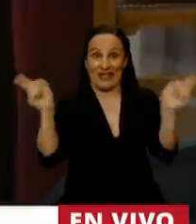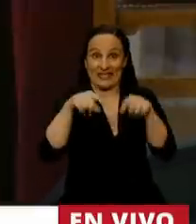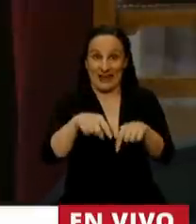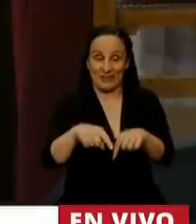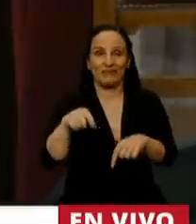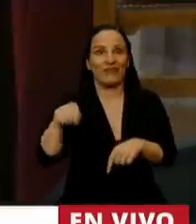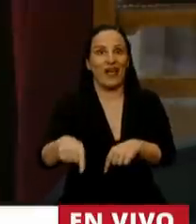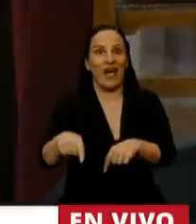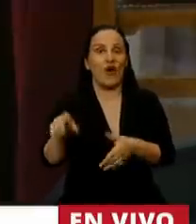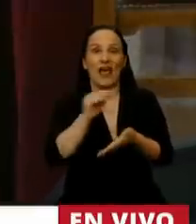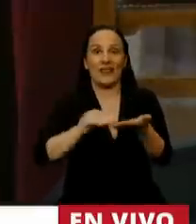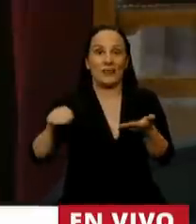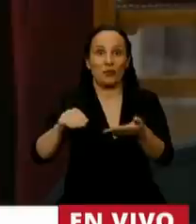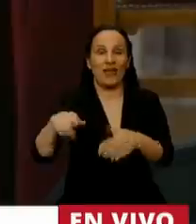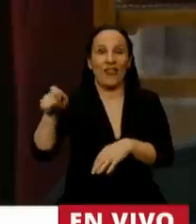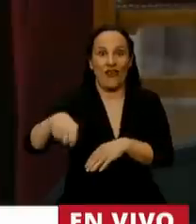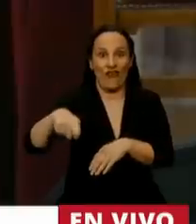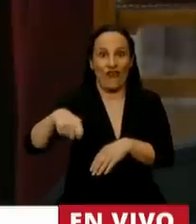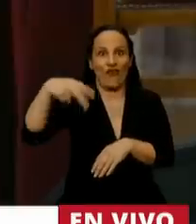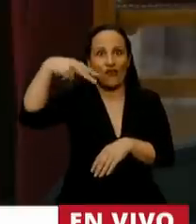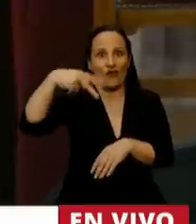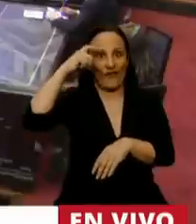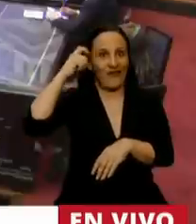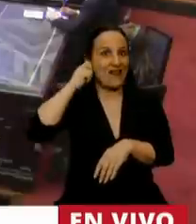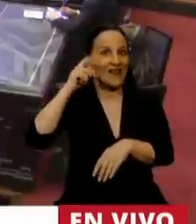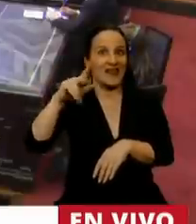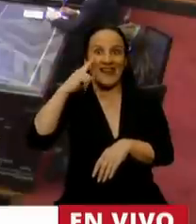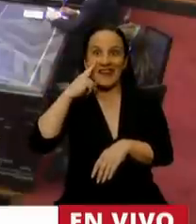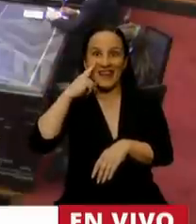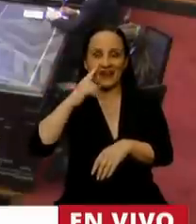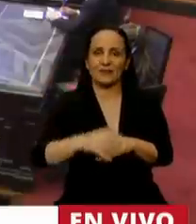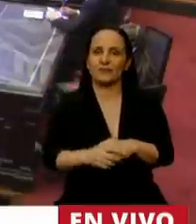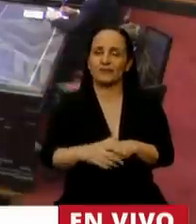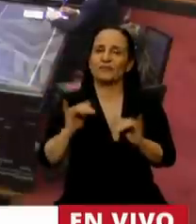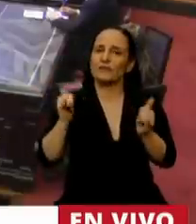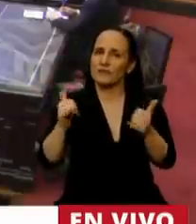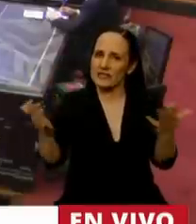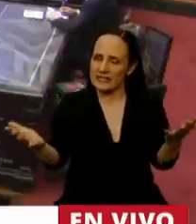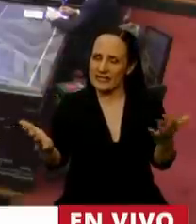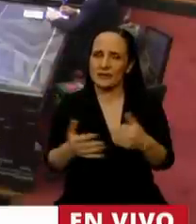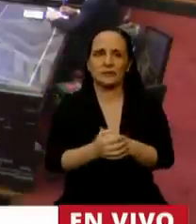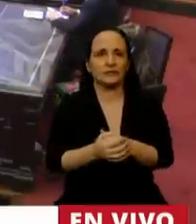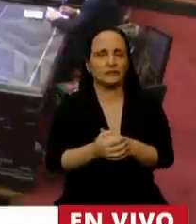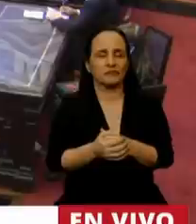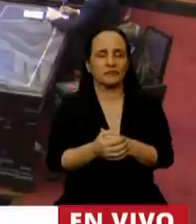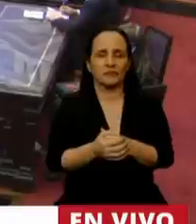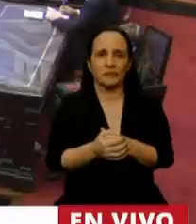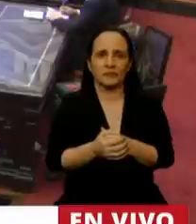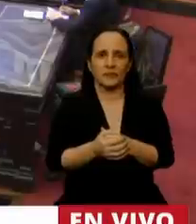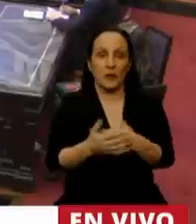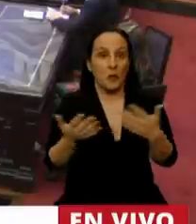diputado Mario Negri. Sí, Presidente. Honorable Cámara. Bueno, se han hecho